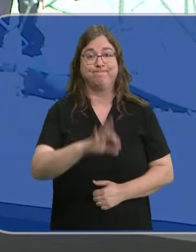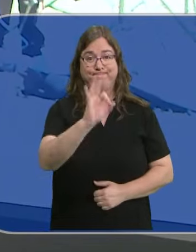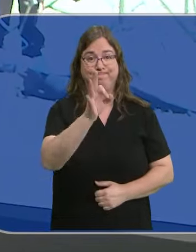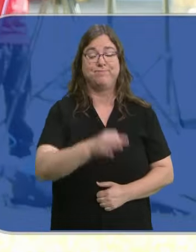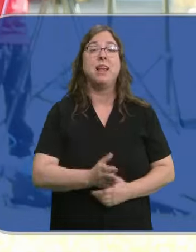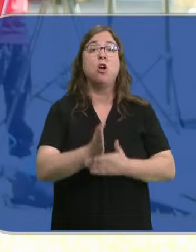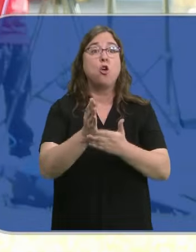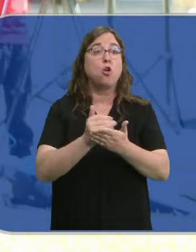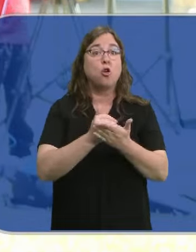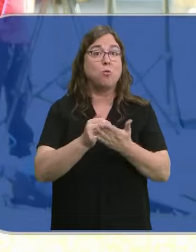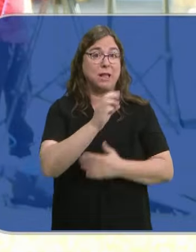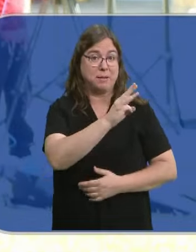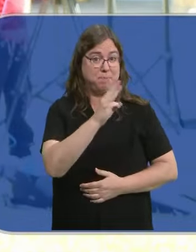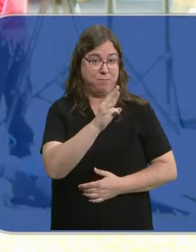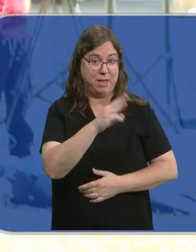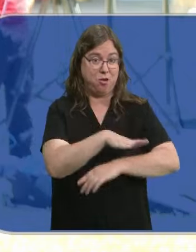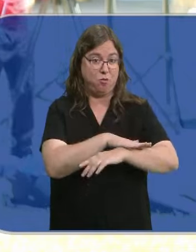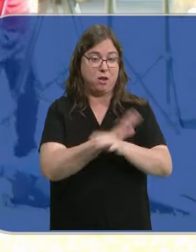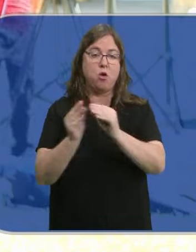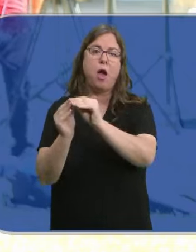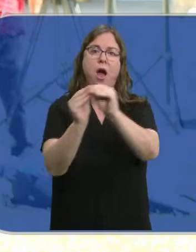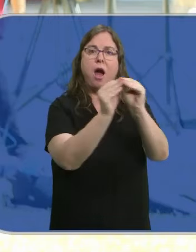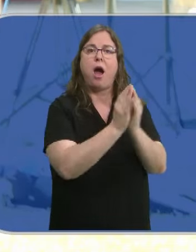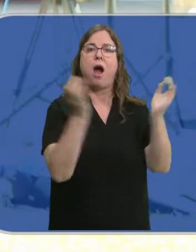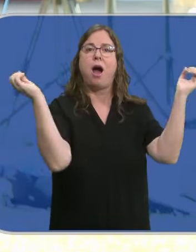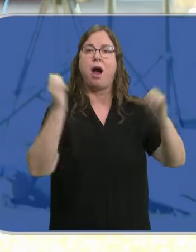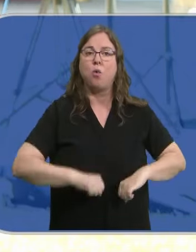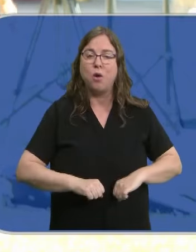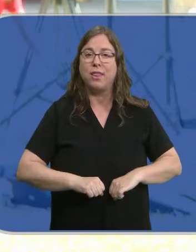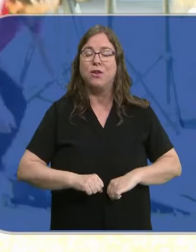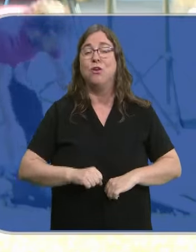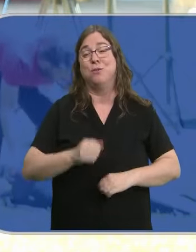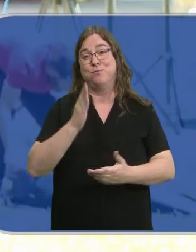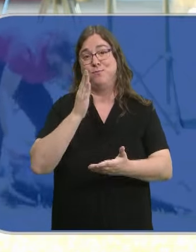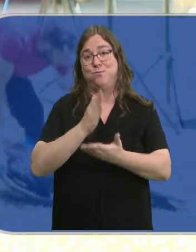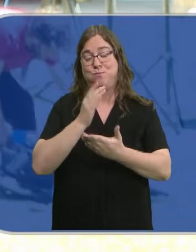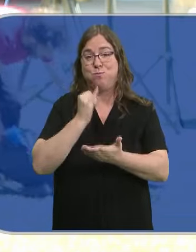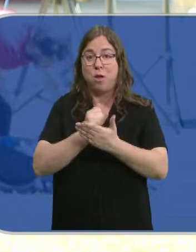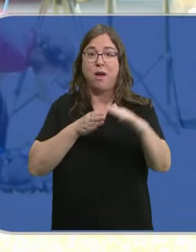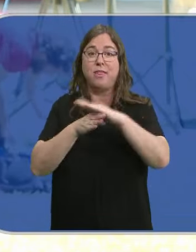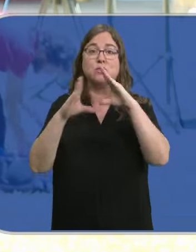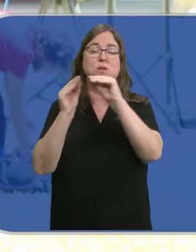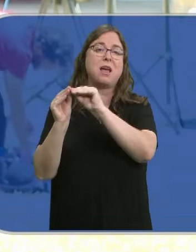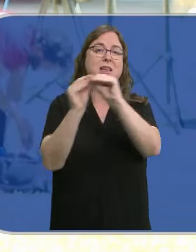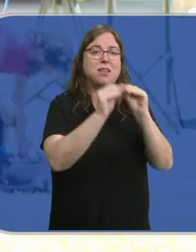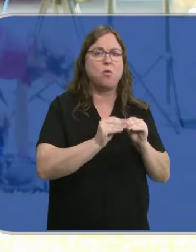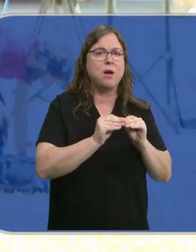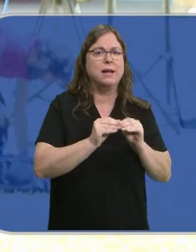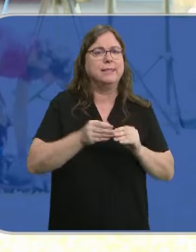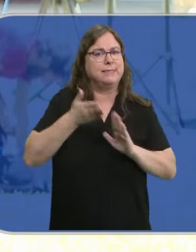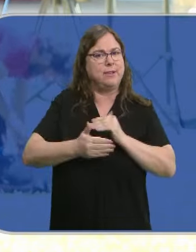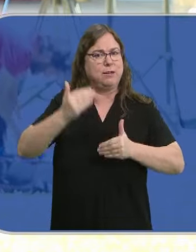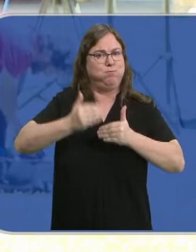Sí, las comunidades del PP se ponen de acuerdo en un paso que marca un antes y un después en la política autonómica,